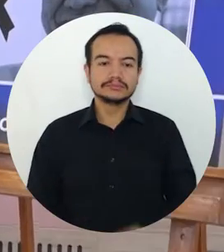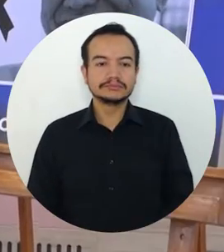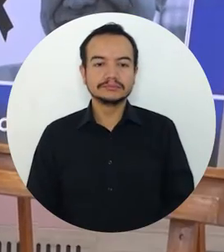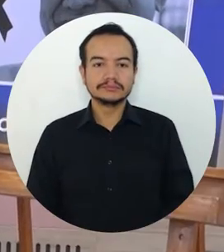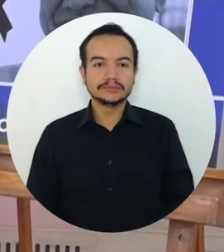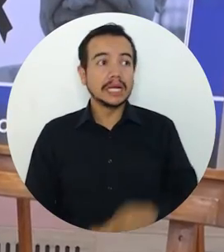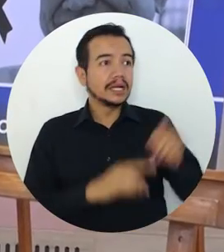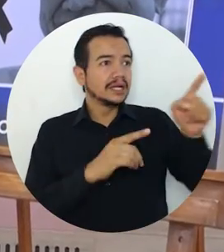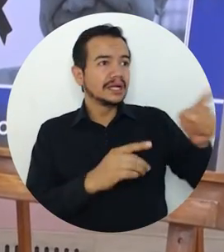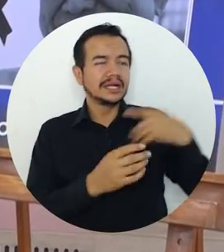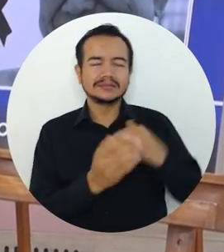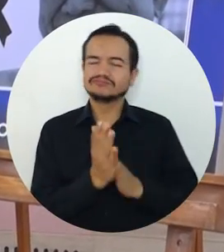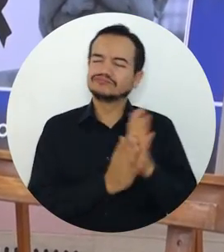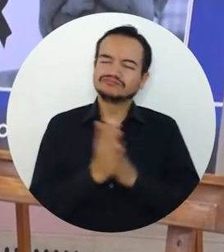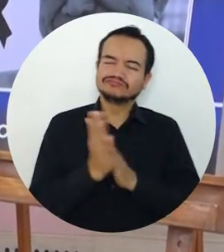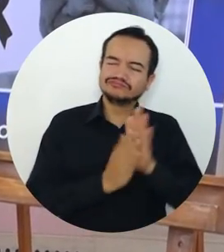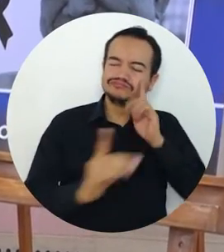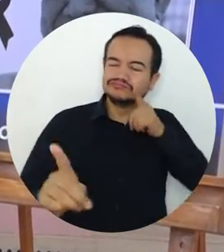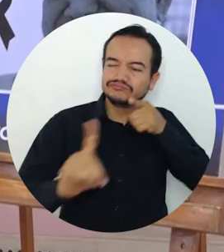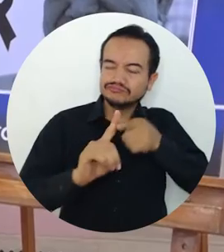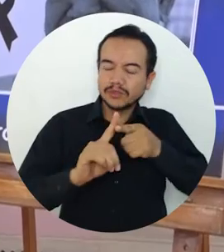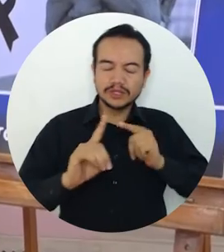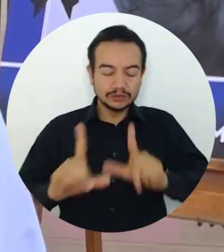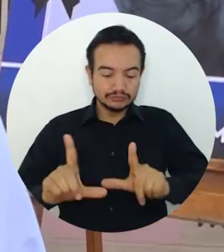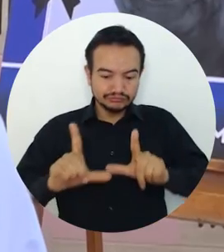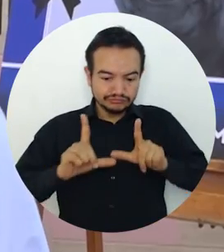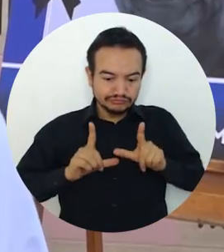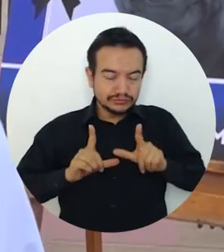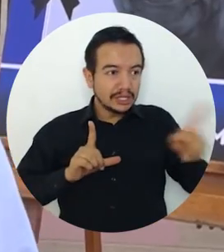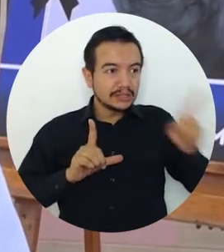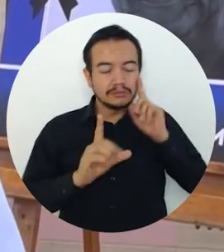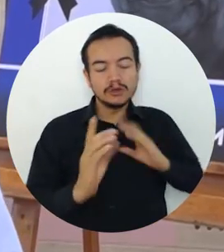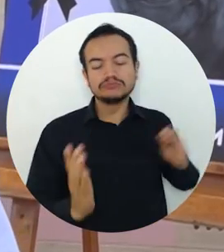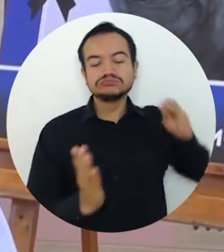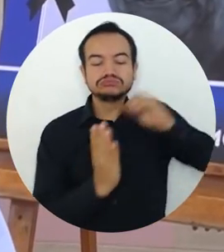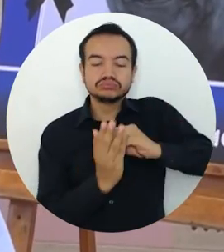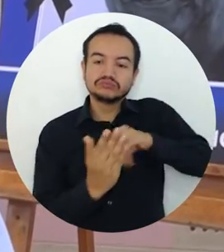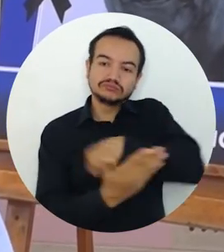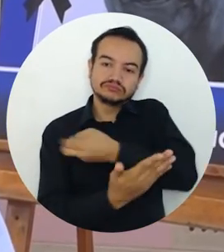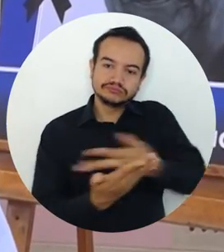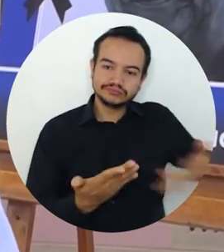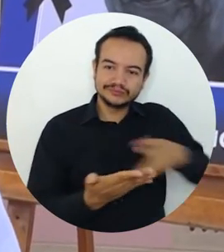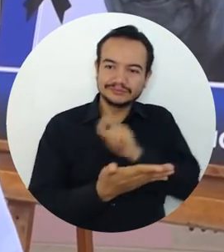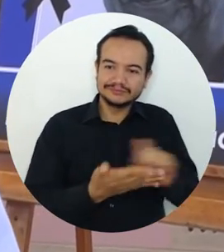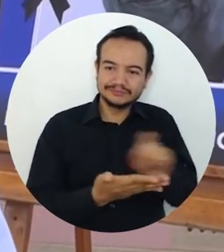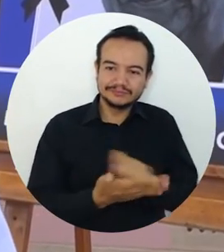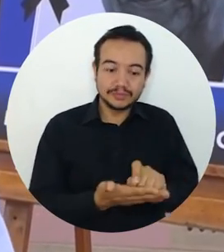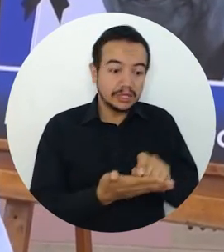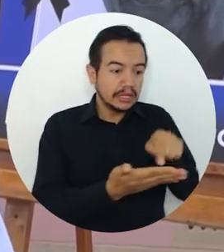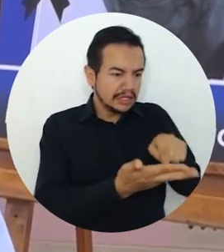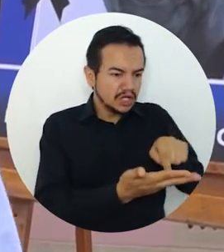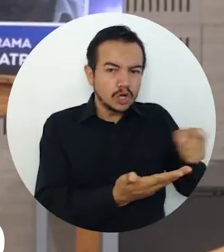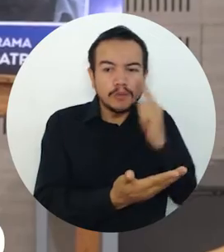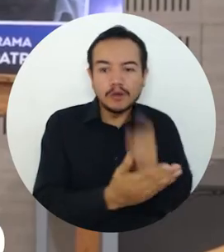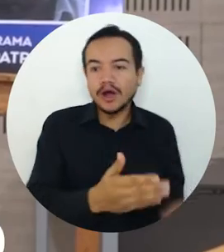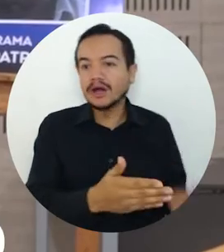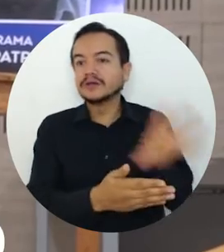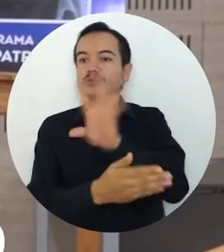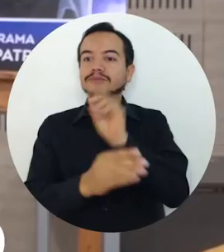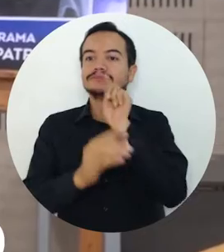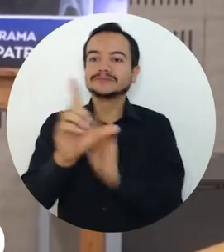sueños. Quería plasmar todo ese mundo de conocimiento, y lo vimos plasmado, en verdad, gracias a la universidad, en este documental.